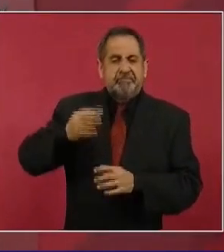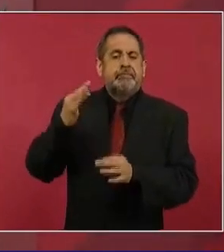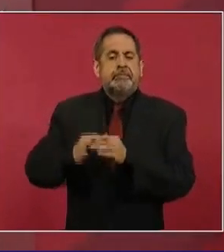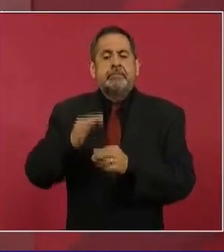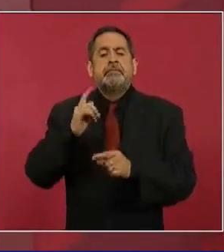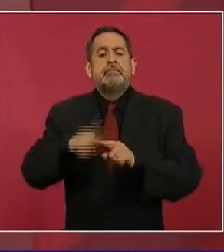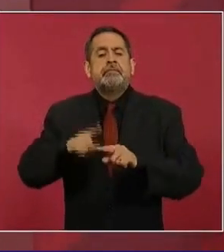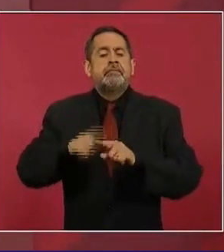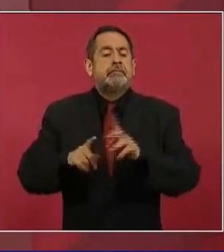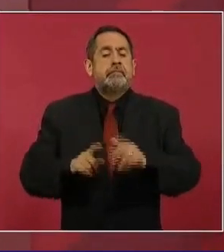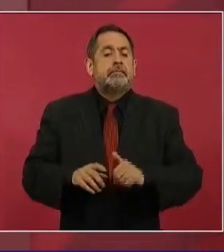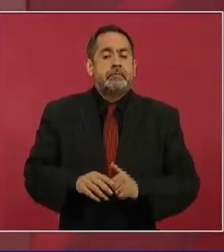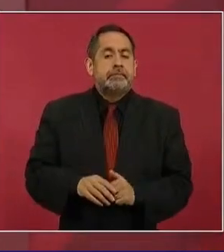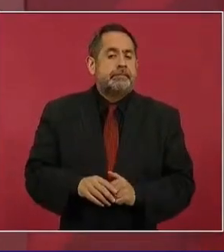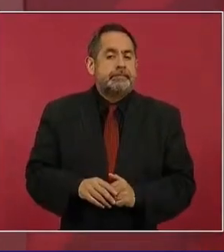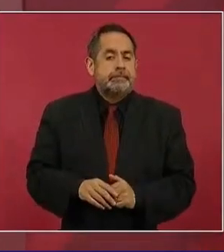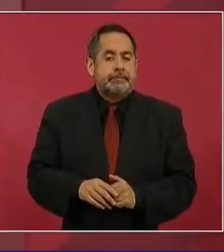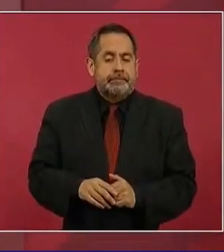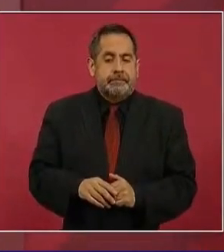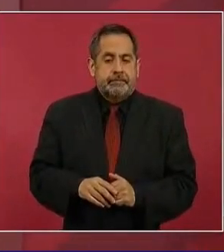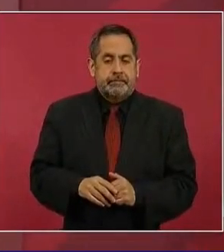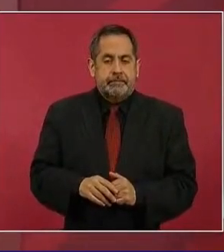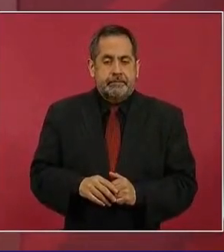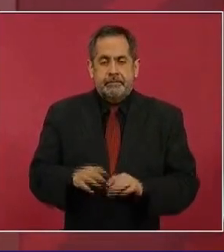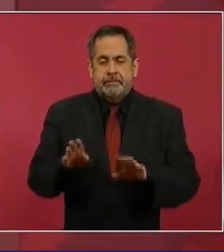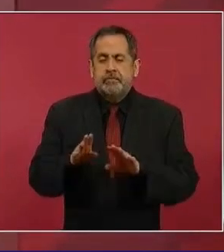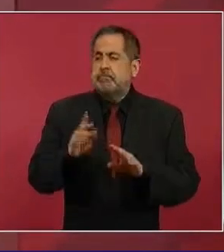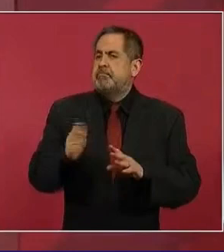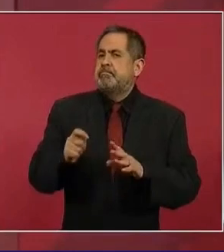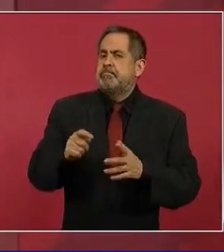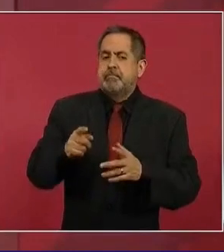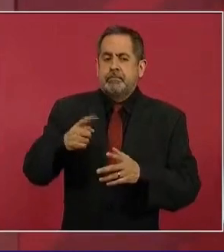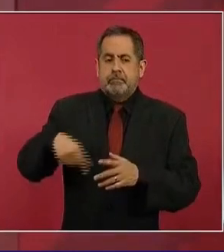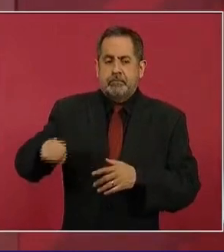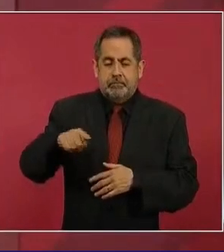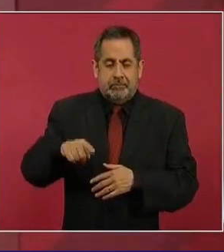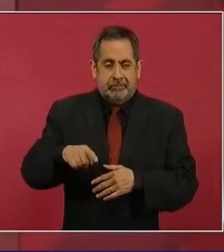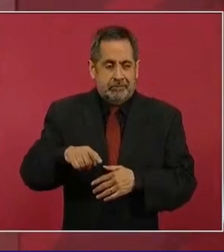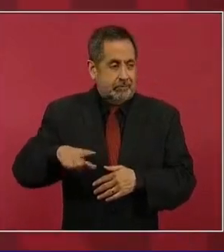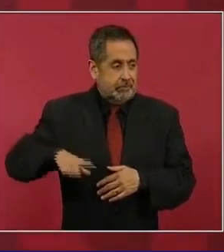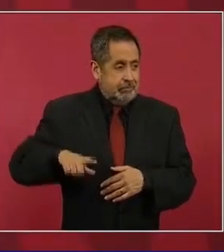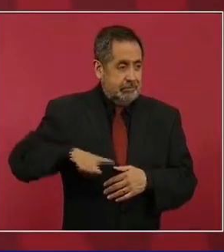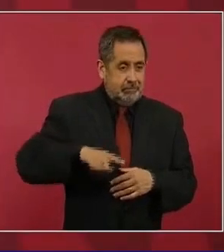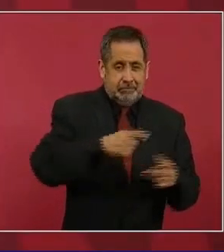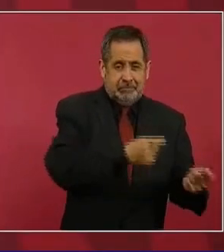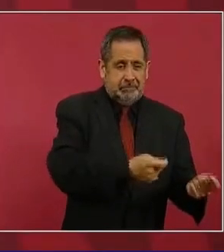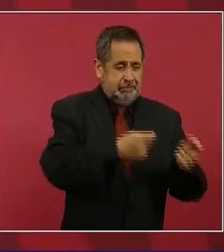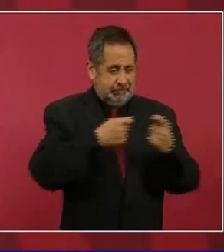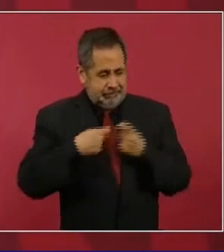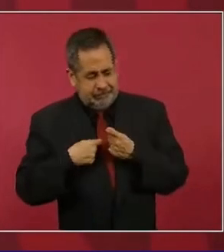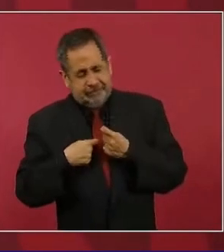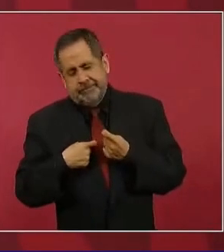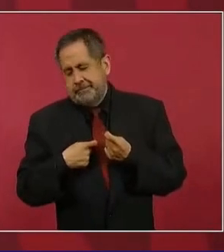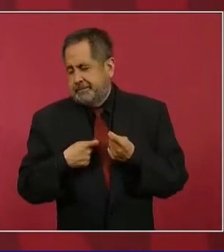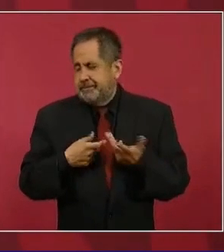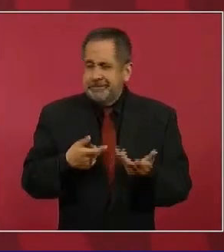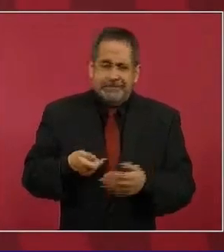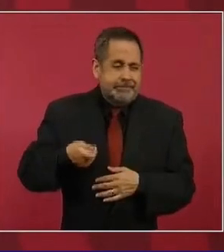ver al gobierno que recibimos como un elefante